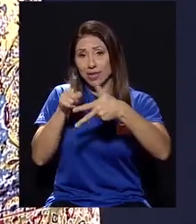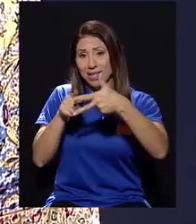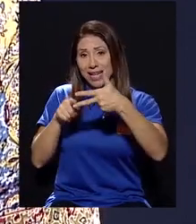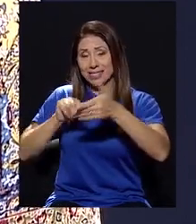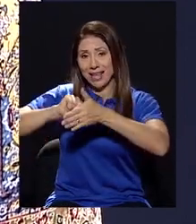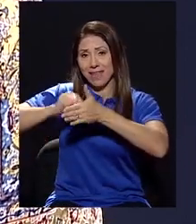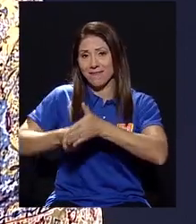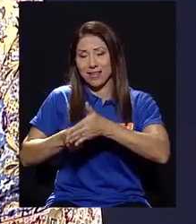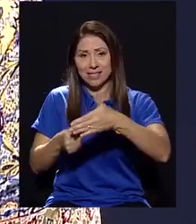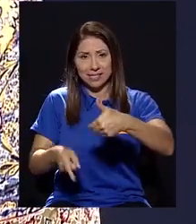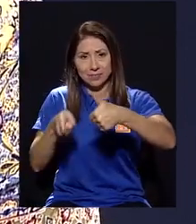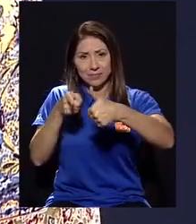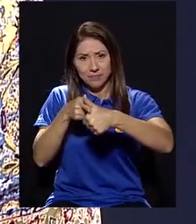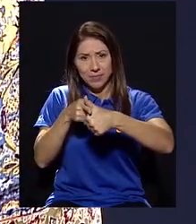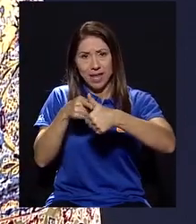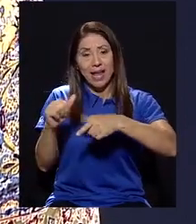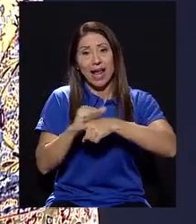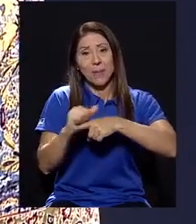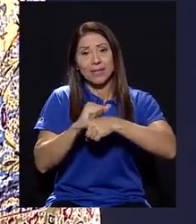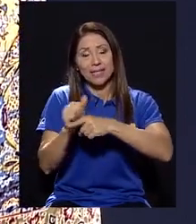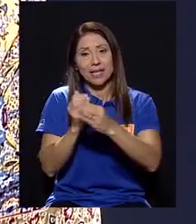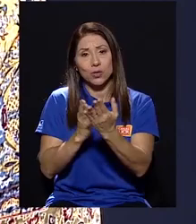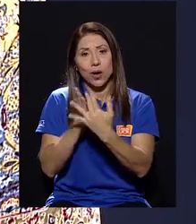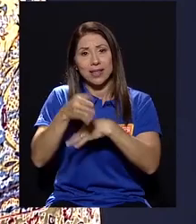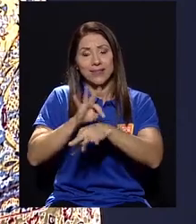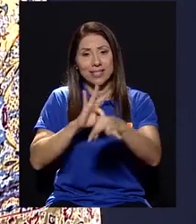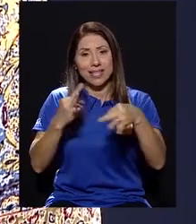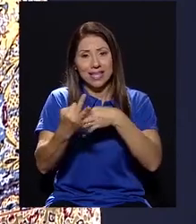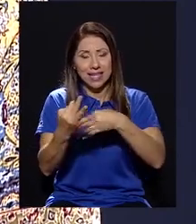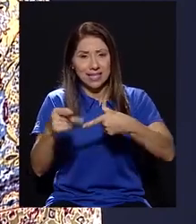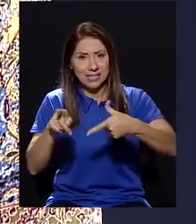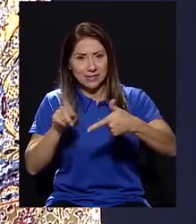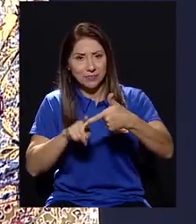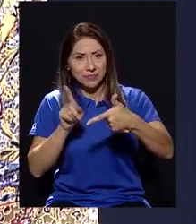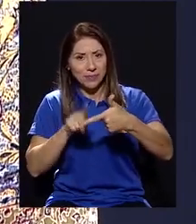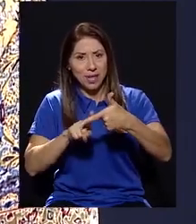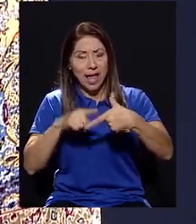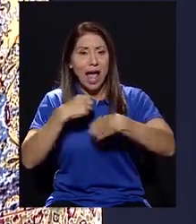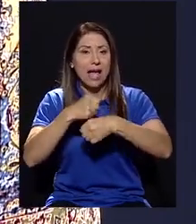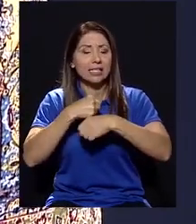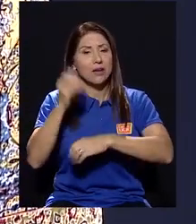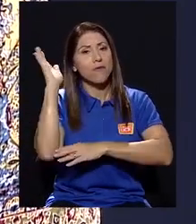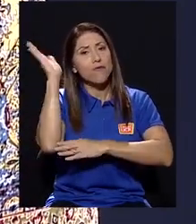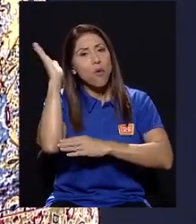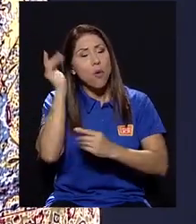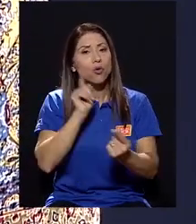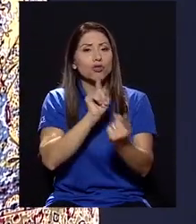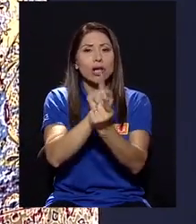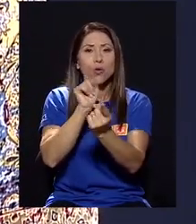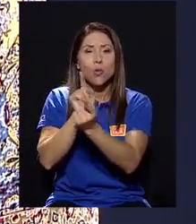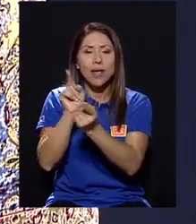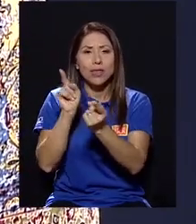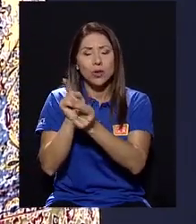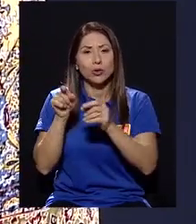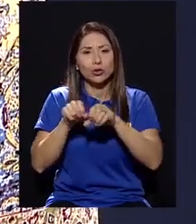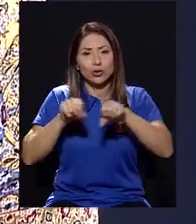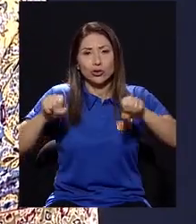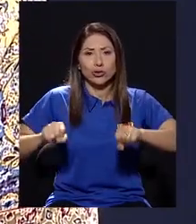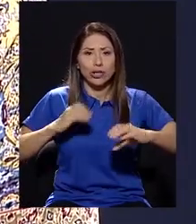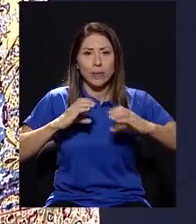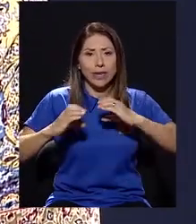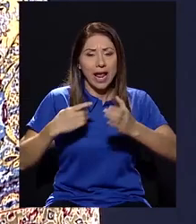énfasis, que es la capacitación a través de talleres, la realización de foros, encuentros, seminarios.